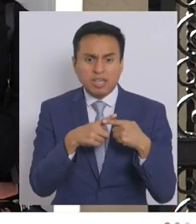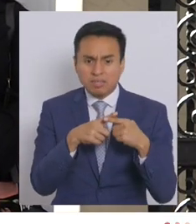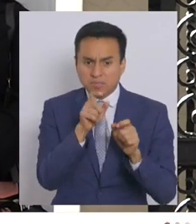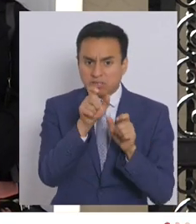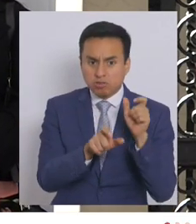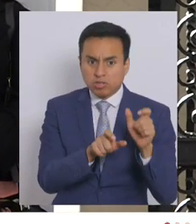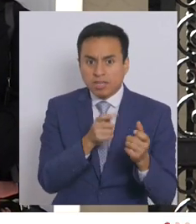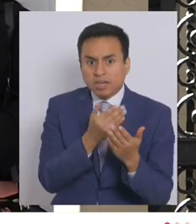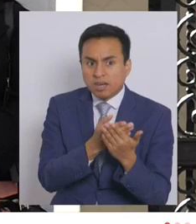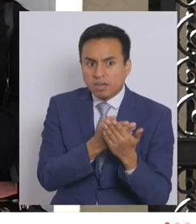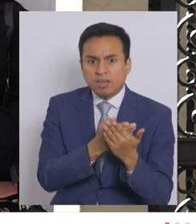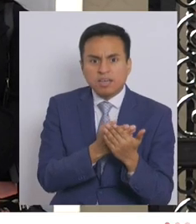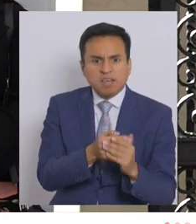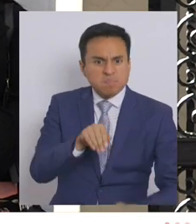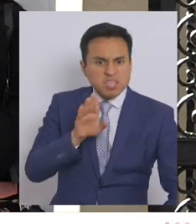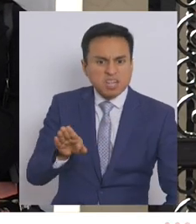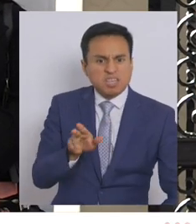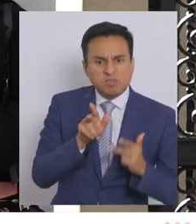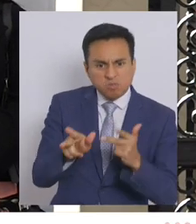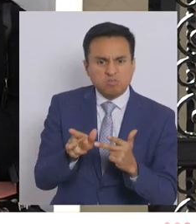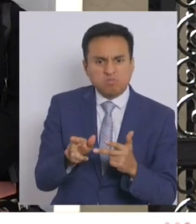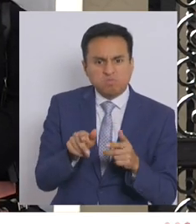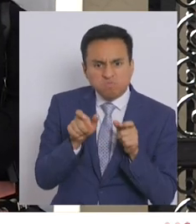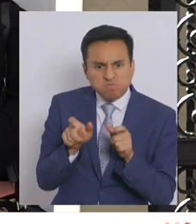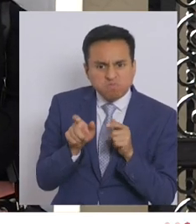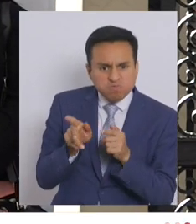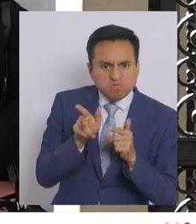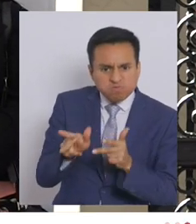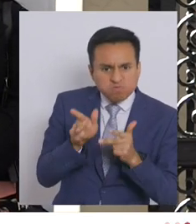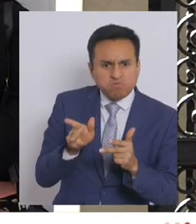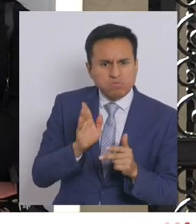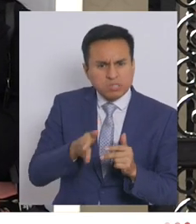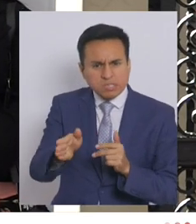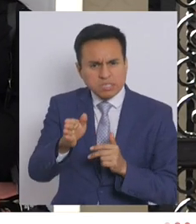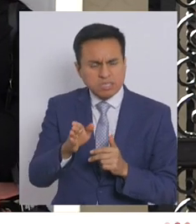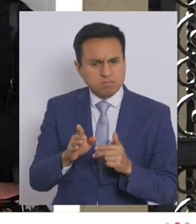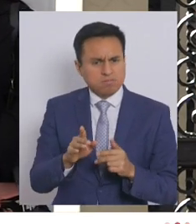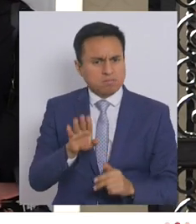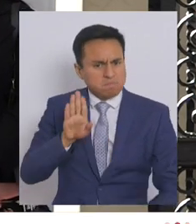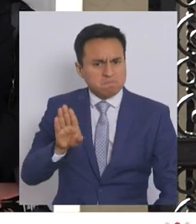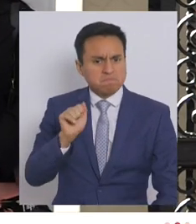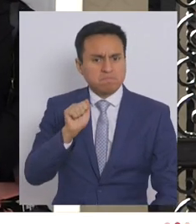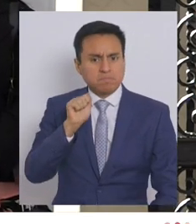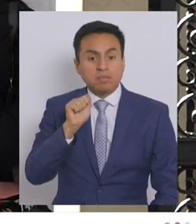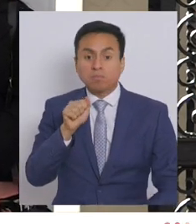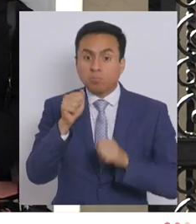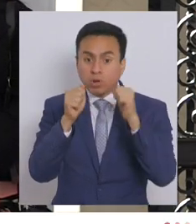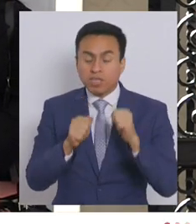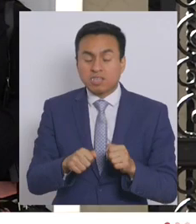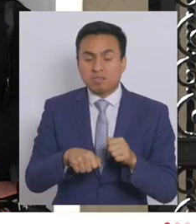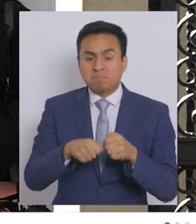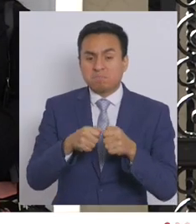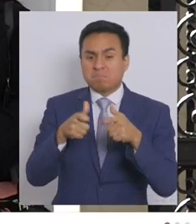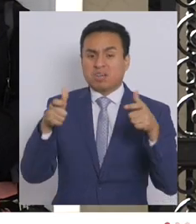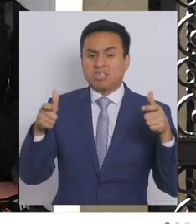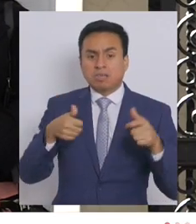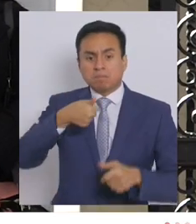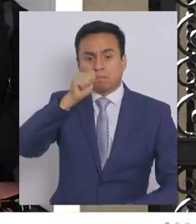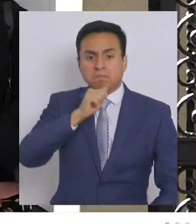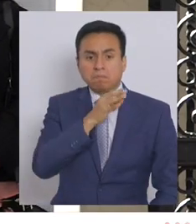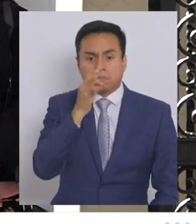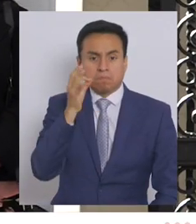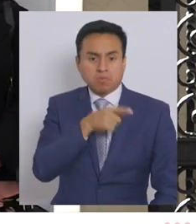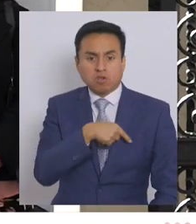como instrumentos de amenaza, de acoso, de hostigamiento, estas pueden hacerse en forma masiva y en forma anónima